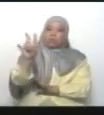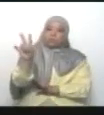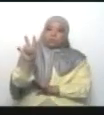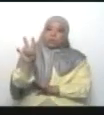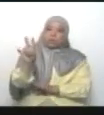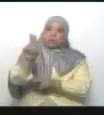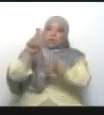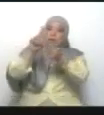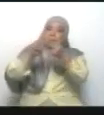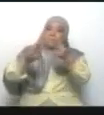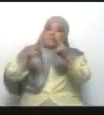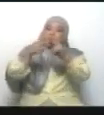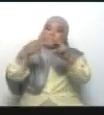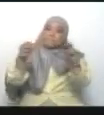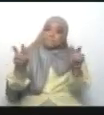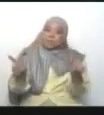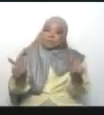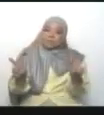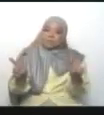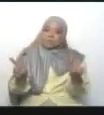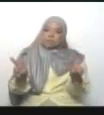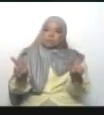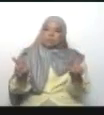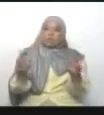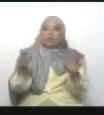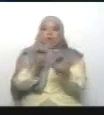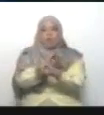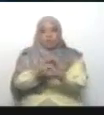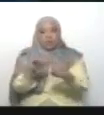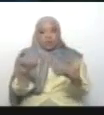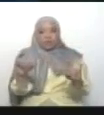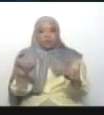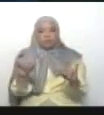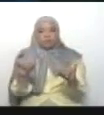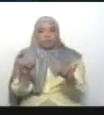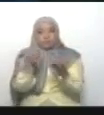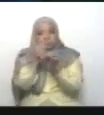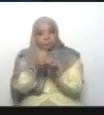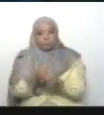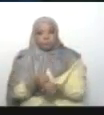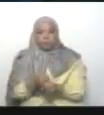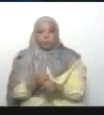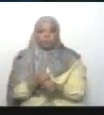paz. En paz. Al final, Pérez Pirela.